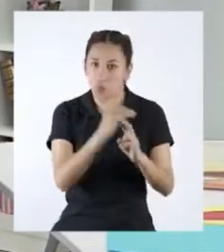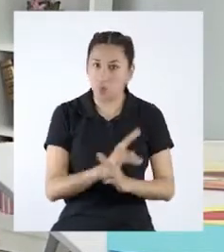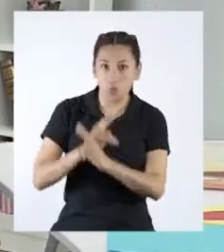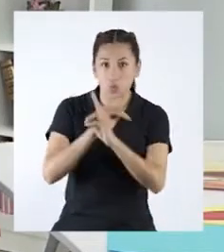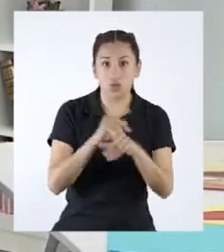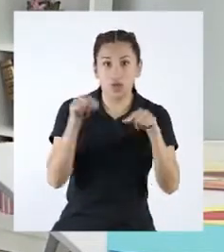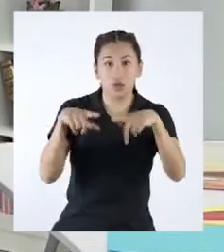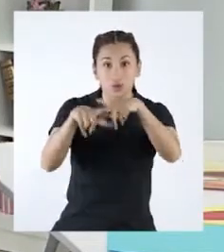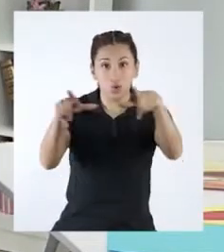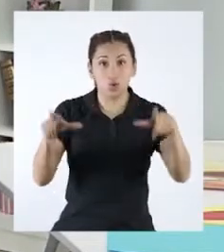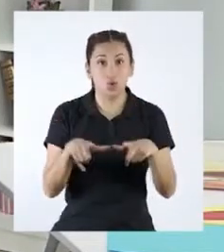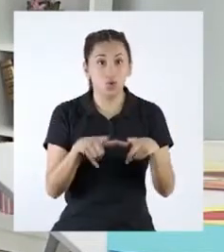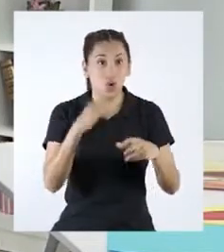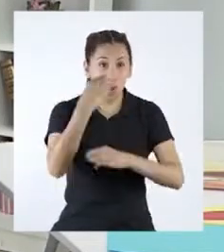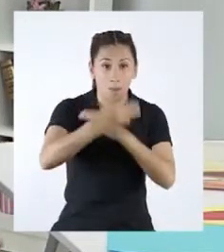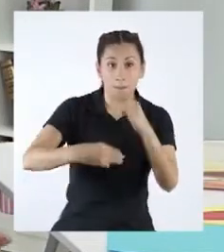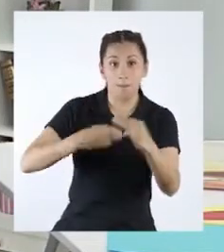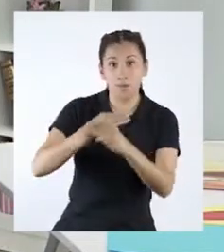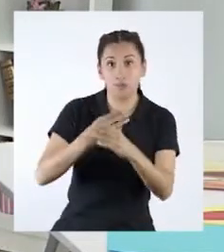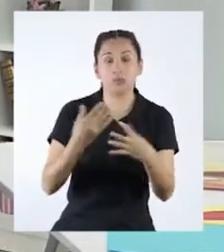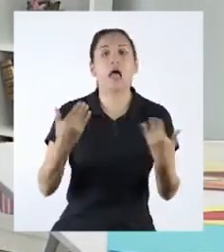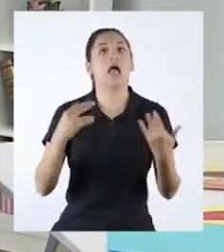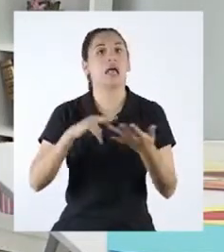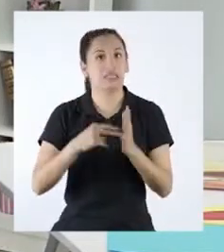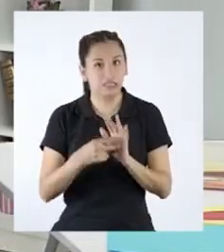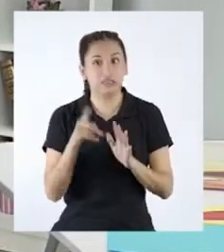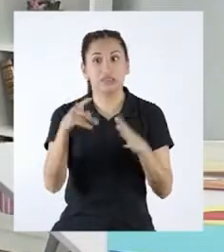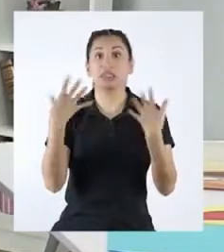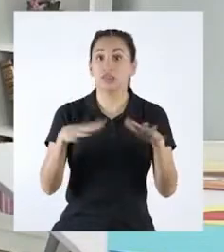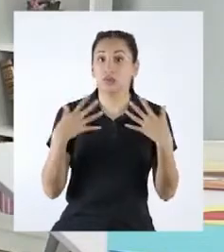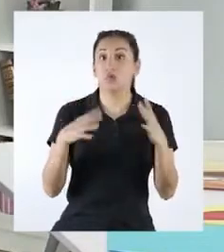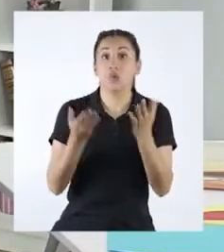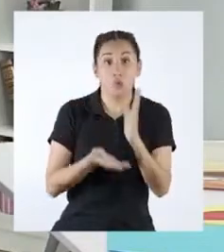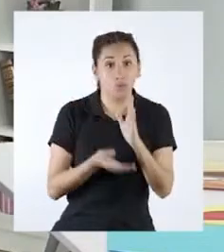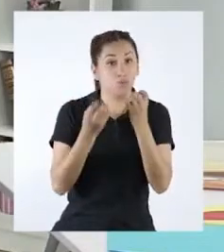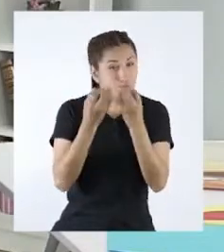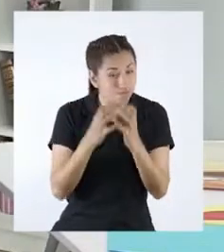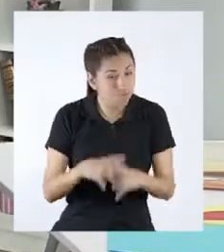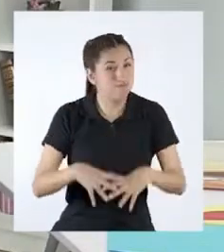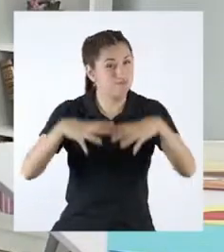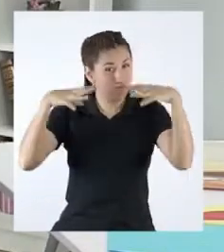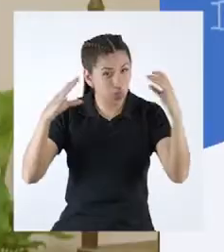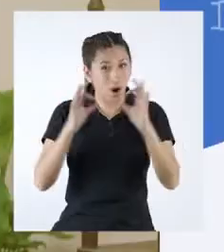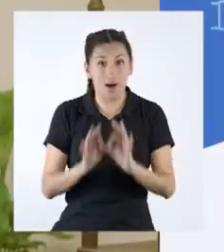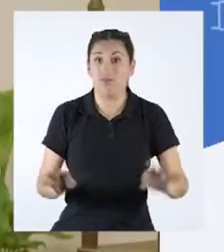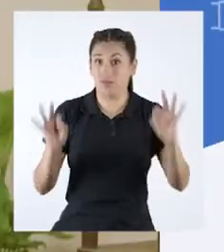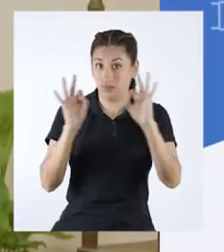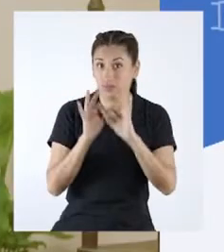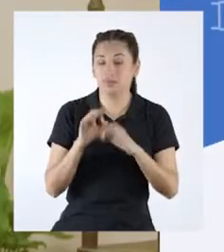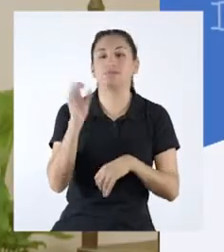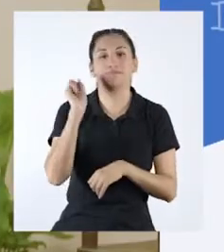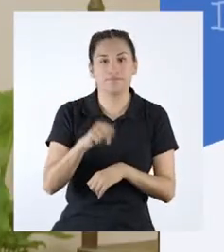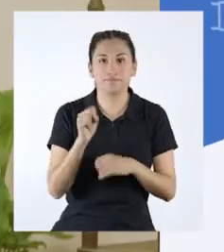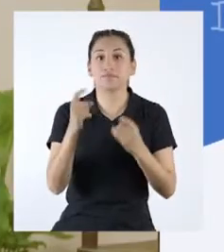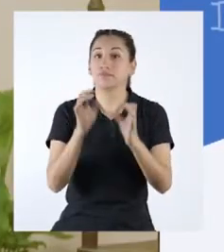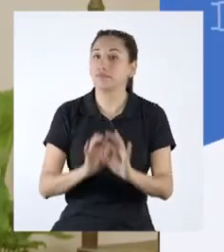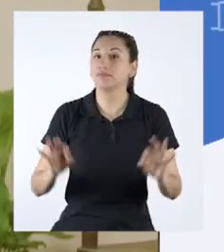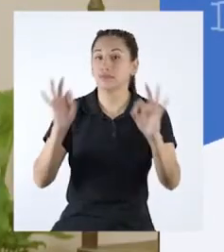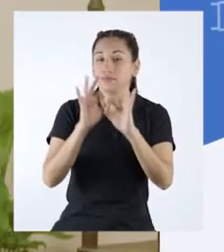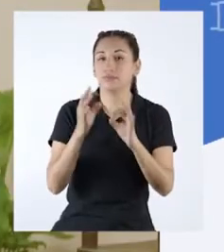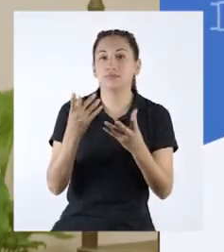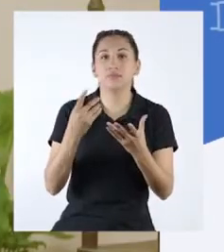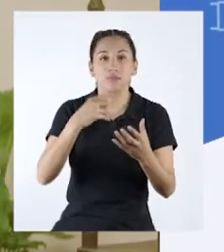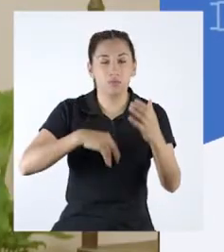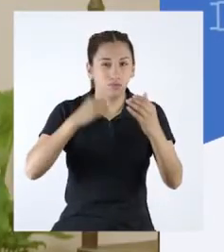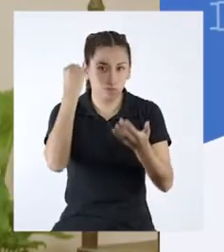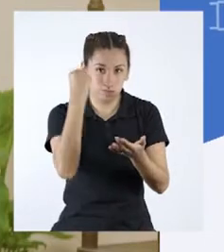buscan preservar estos espacios a nivel mundial, debe significar que son realmente muy importantes. El hecho de declarar y cuidar de los